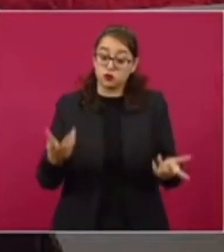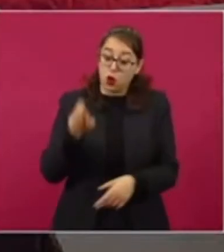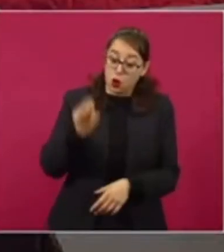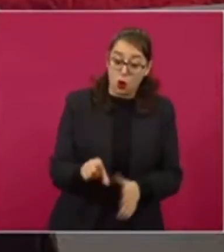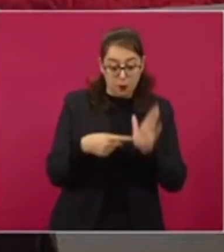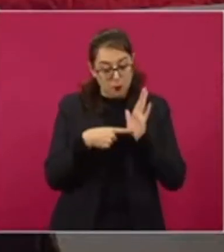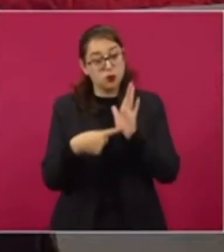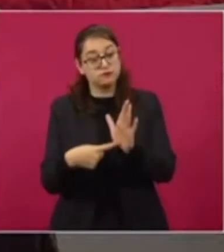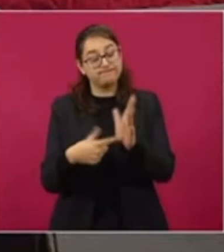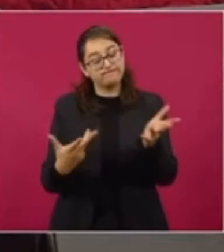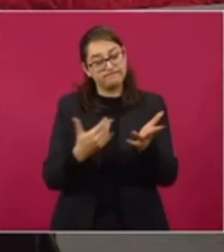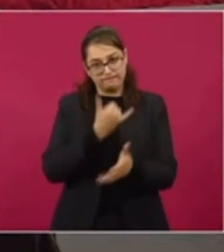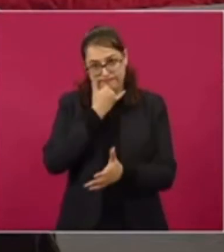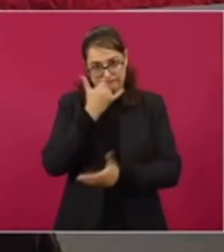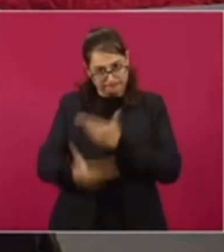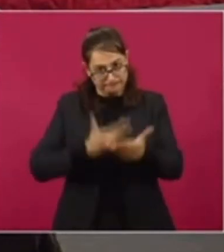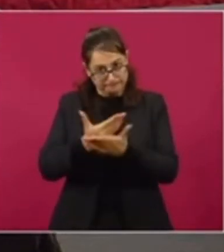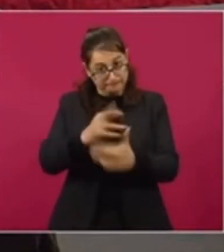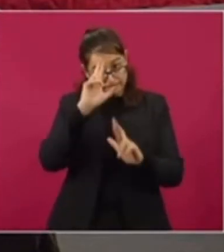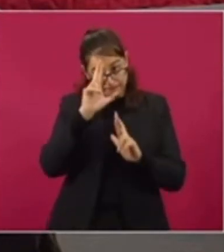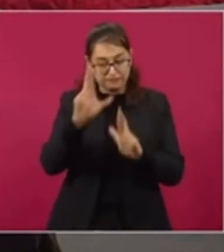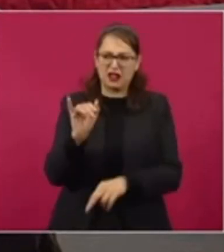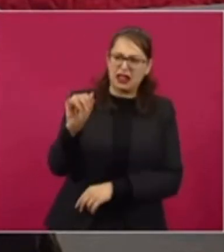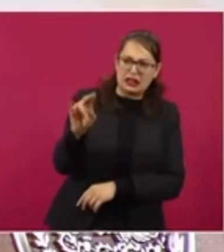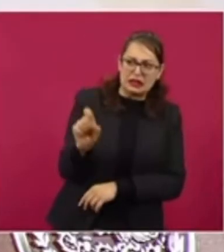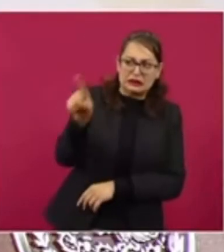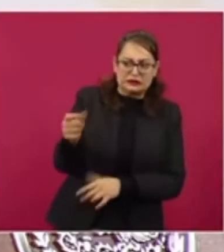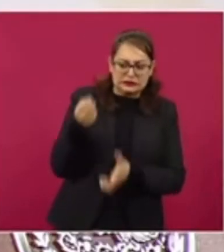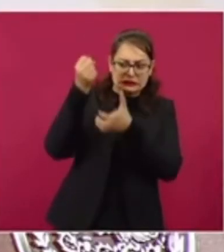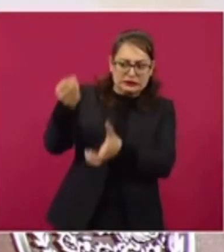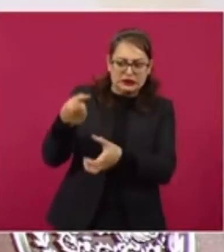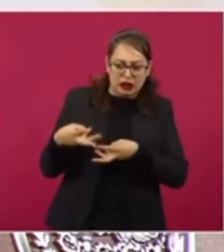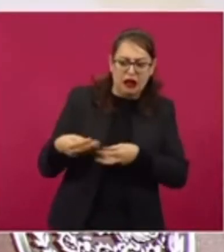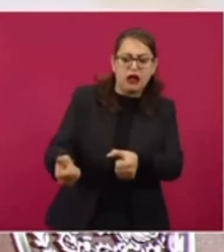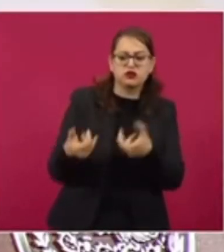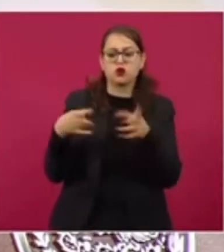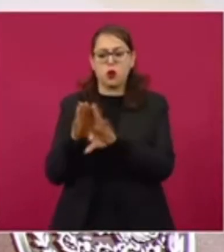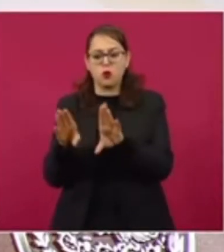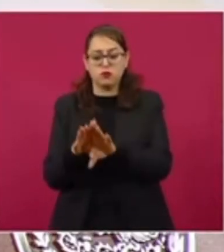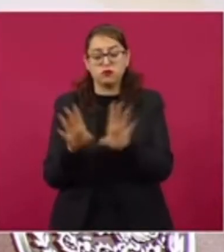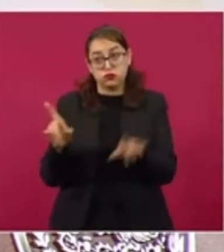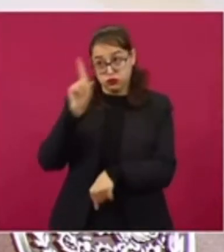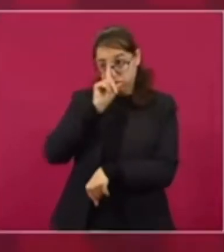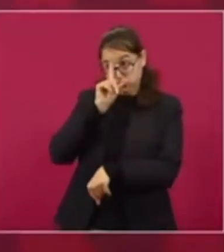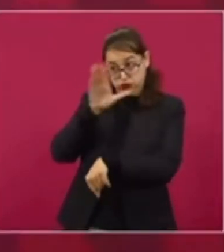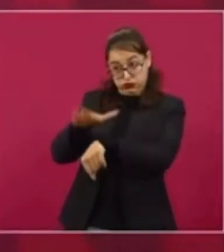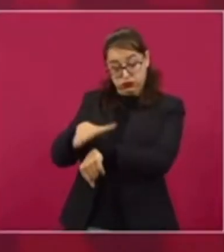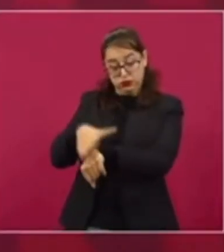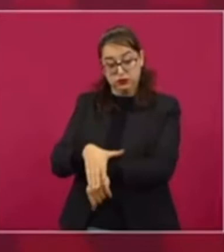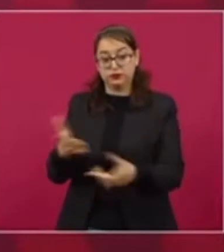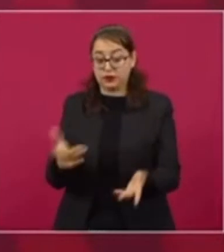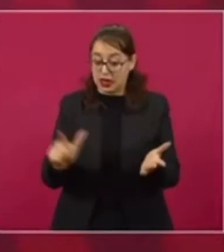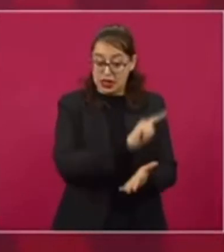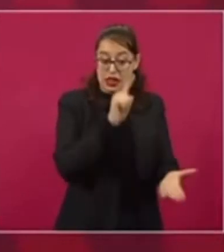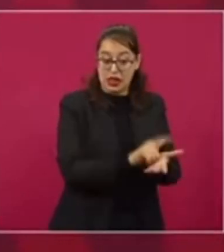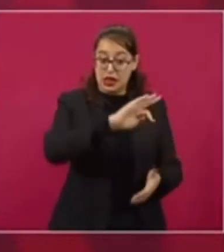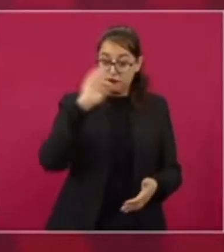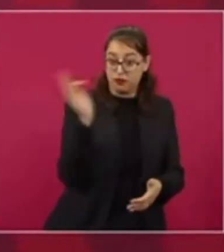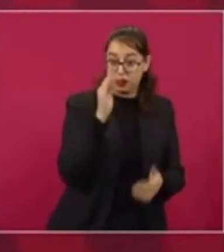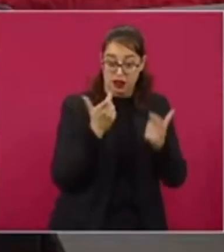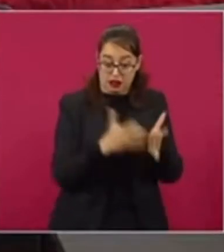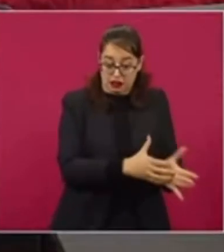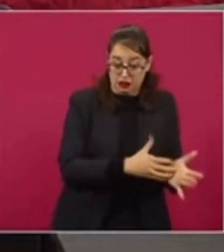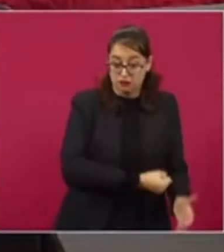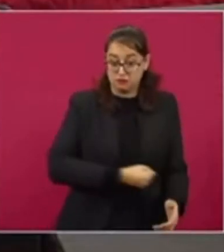con todo respeto, el siguiente ejercicio de austeridad en el Instituto Nacional Electoral, siguiendo la política establecida en la Ley Federal de Austeridad Republicana.